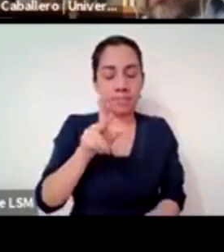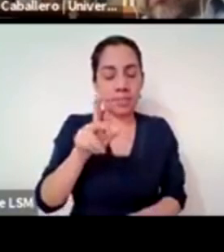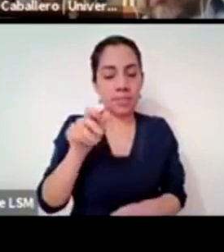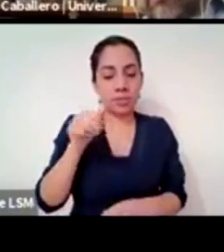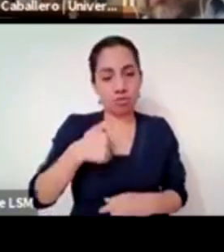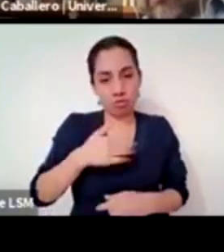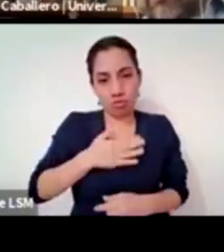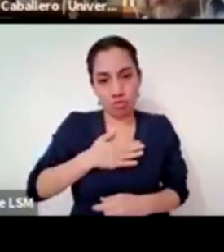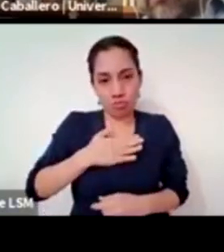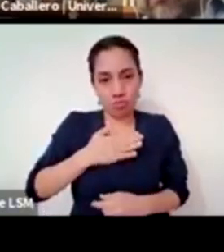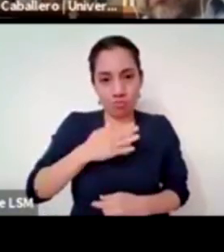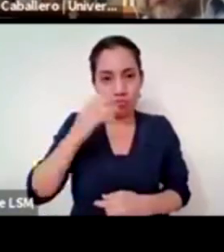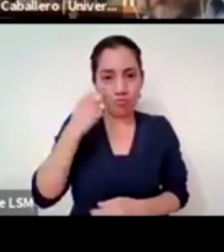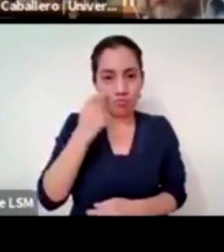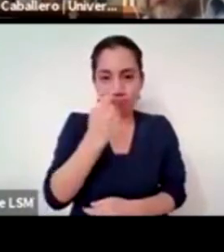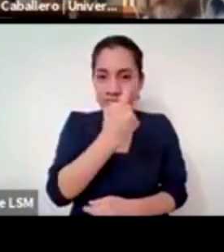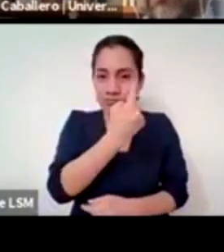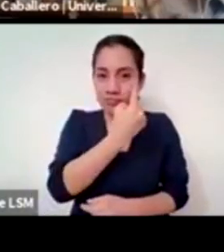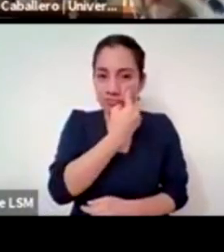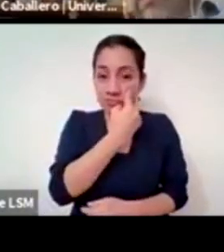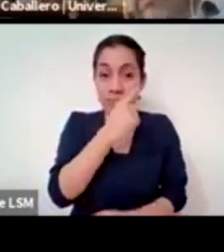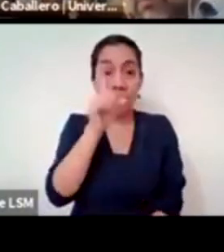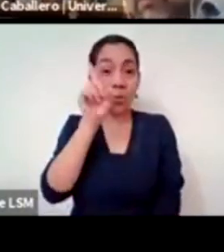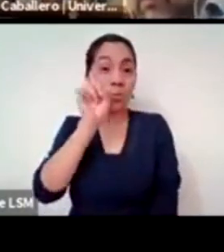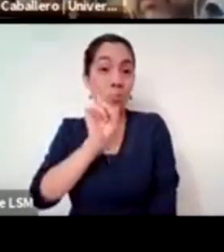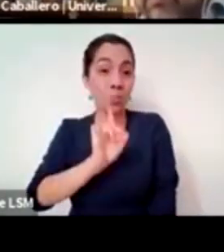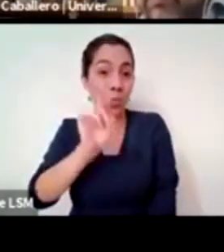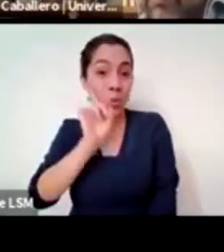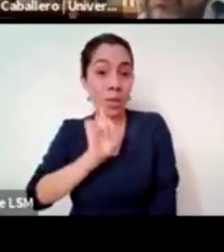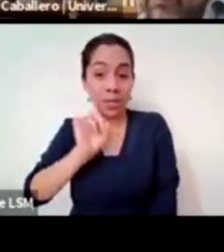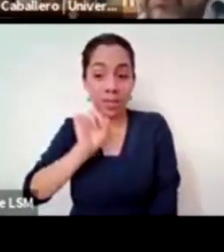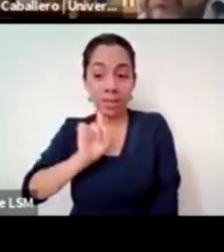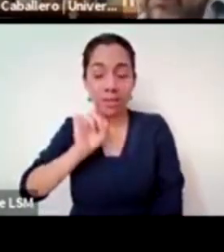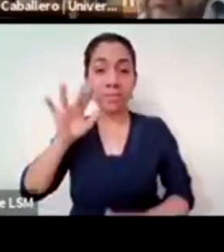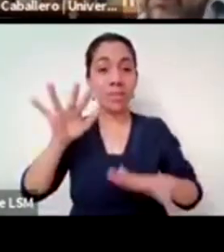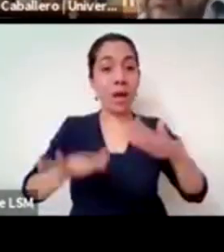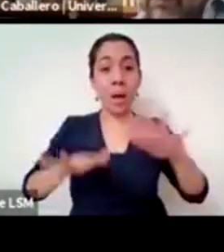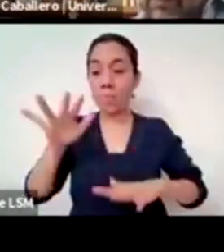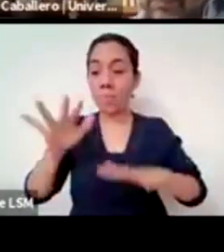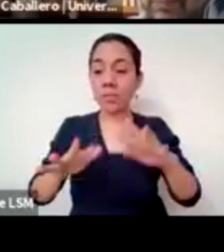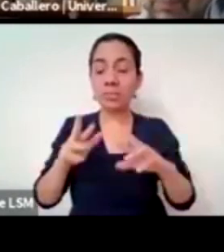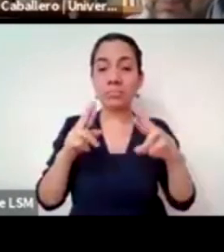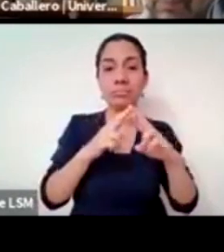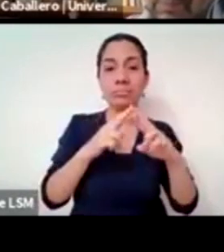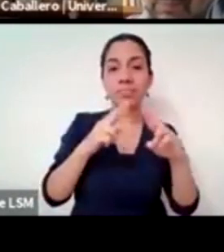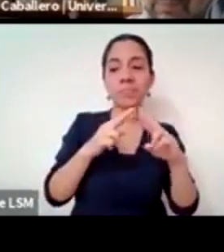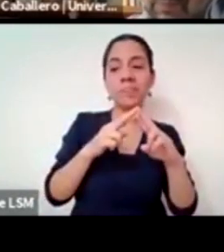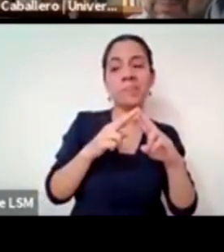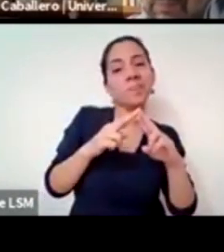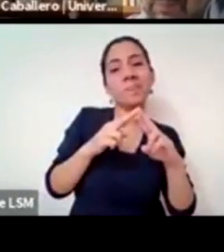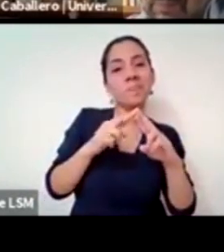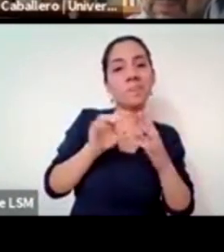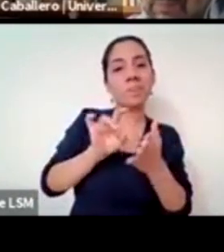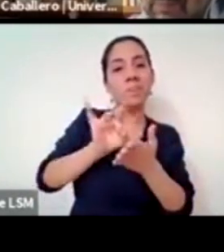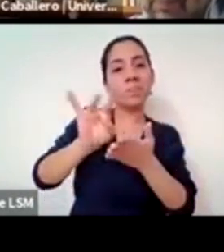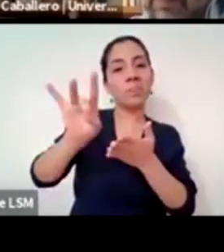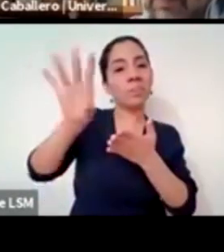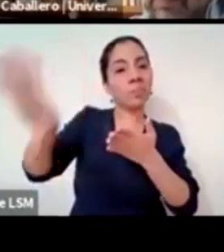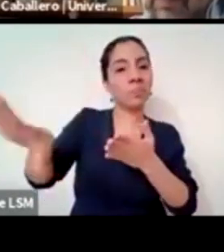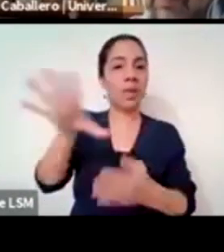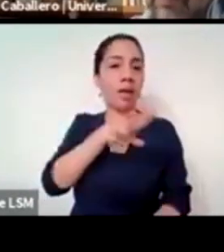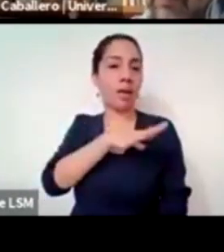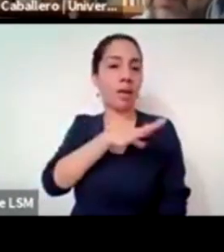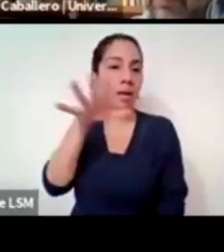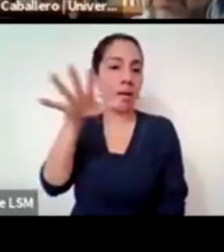no se han comportado bien las religiones no se han comportado bien con las mujeres y estas han